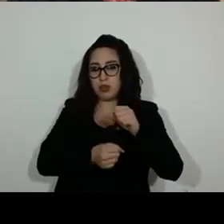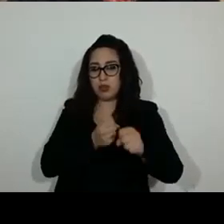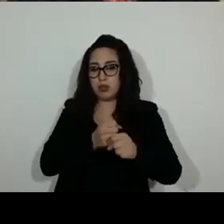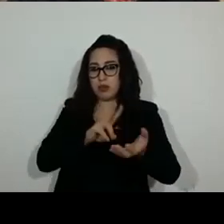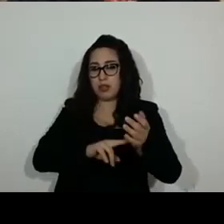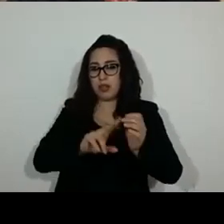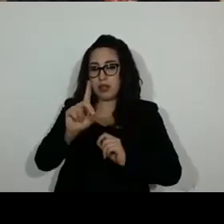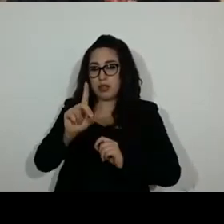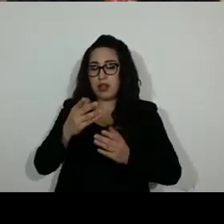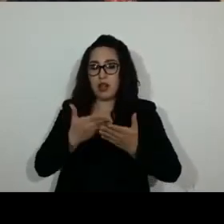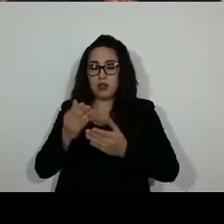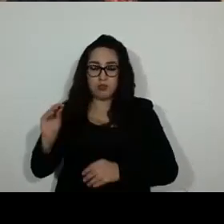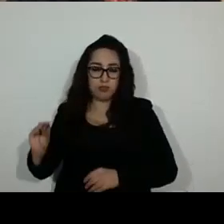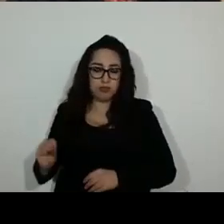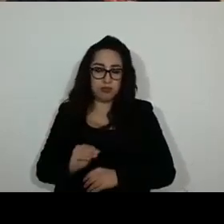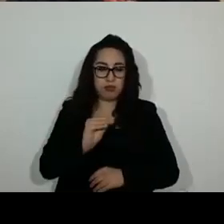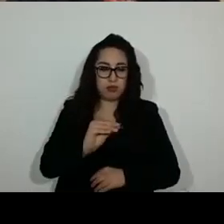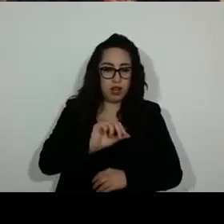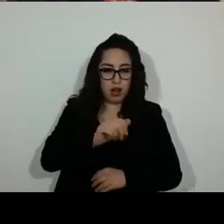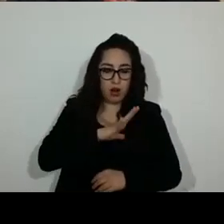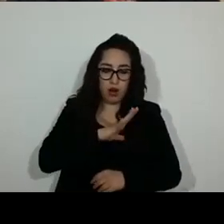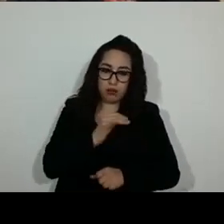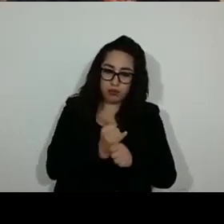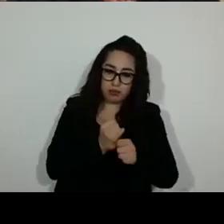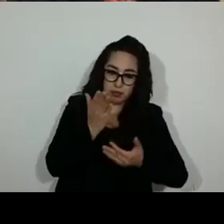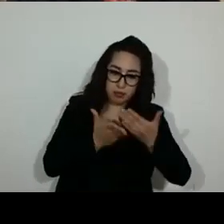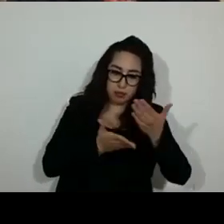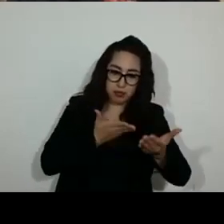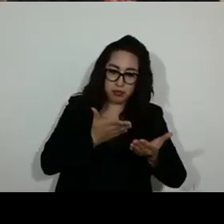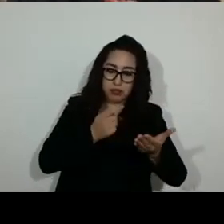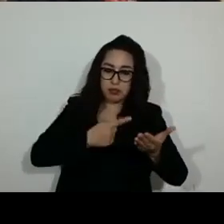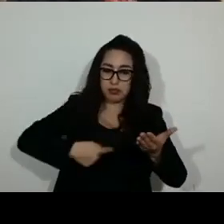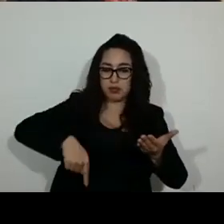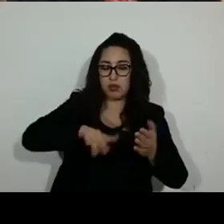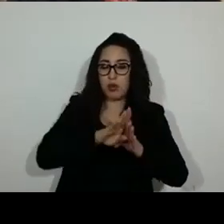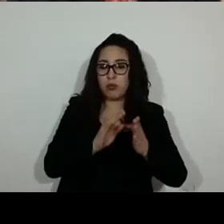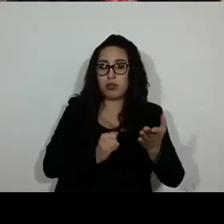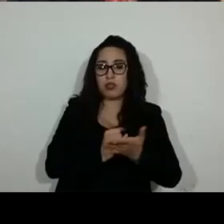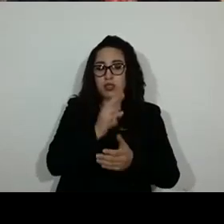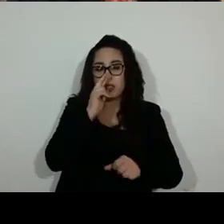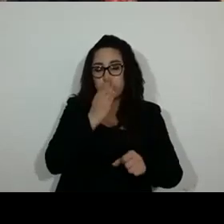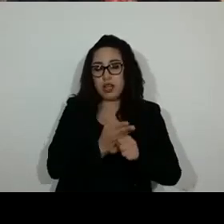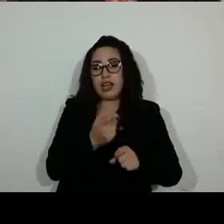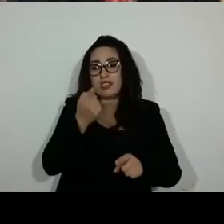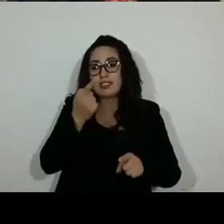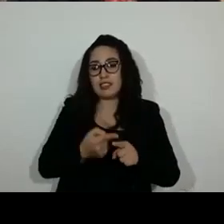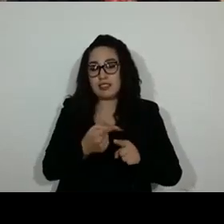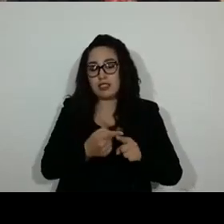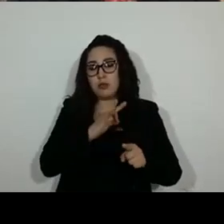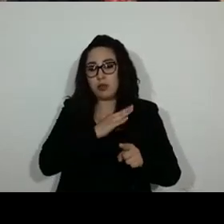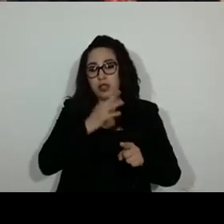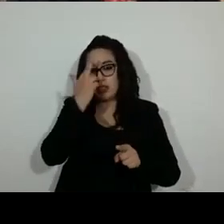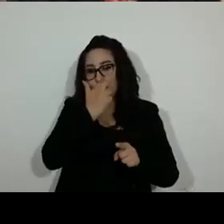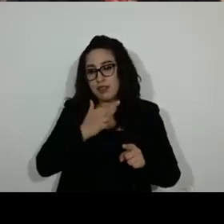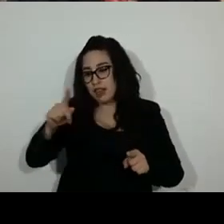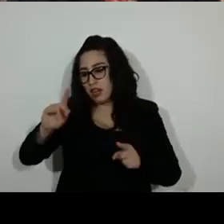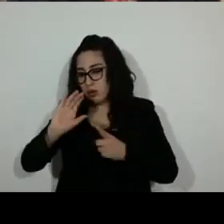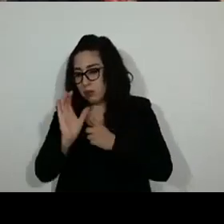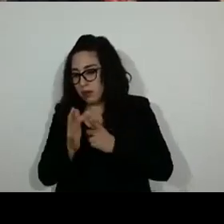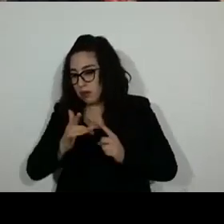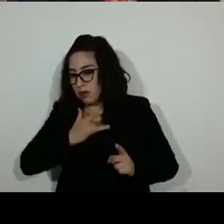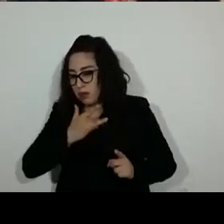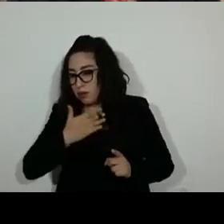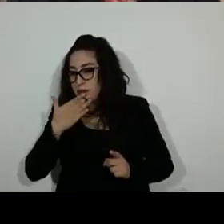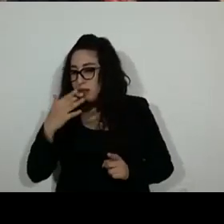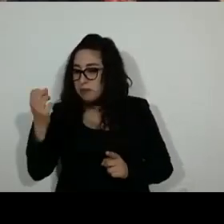adicional que con plena libertad legislativa en forma facultativa pueda valorar la comisión correspondiente para la